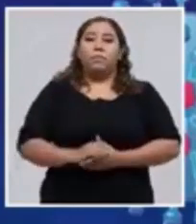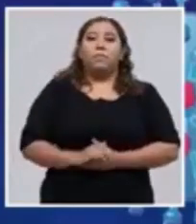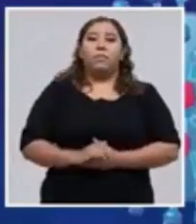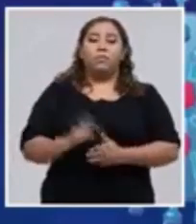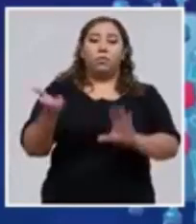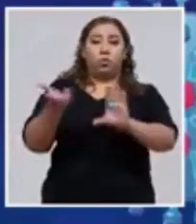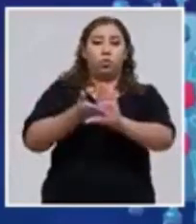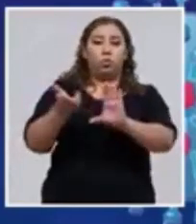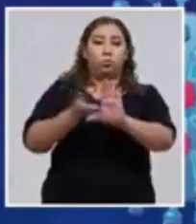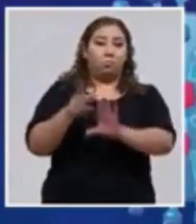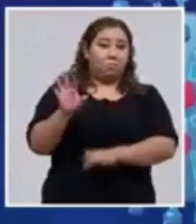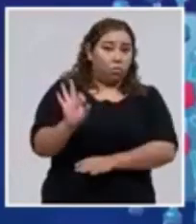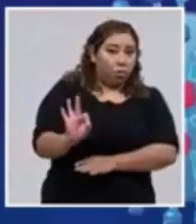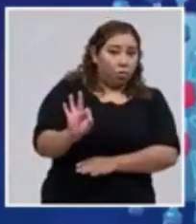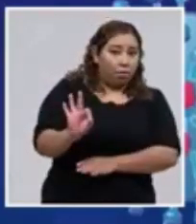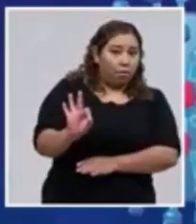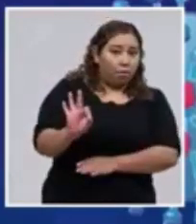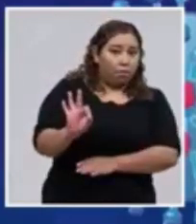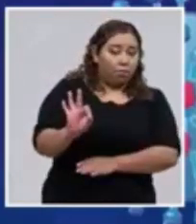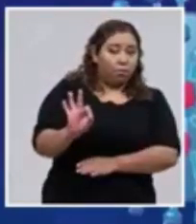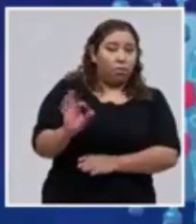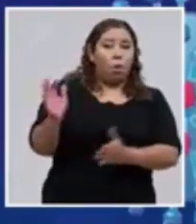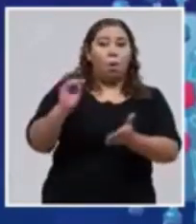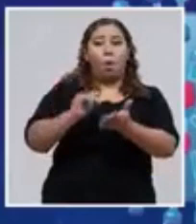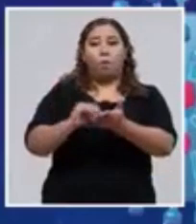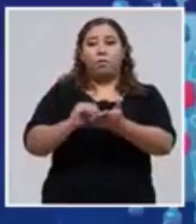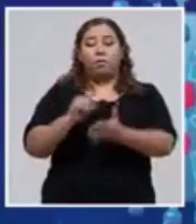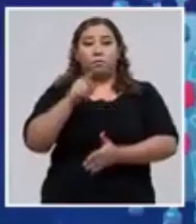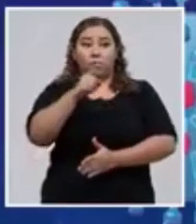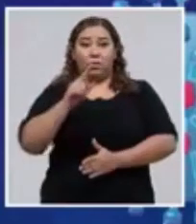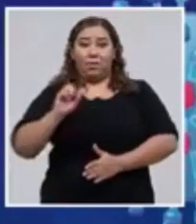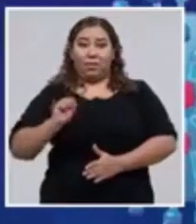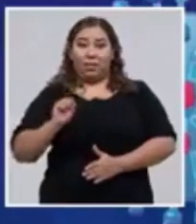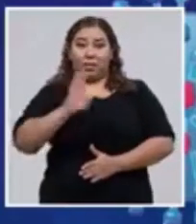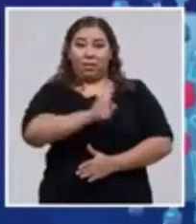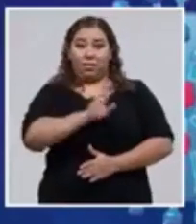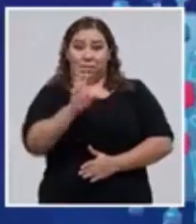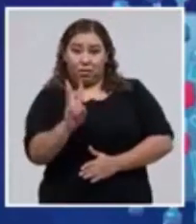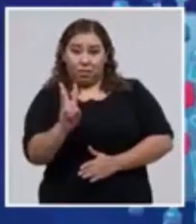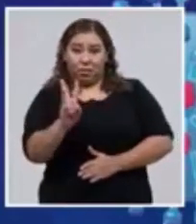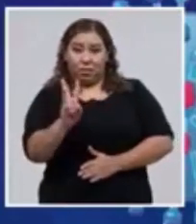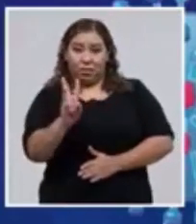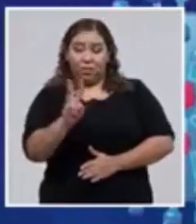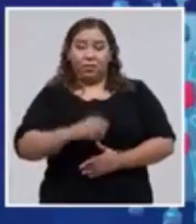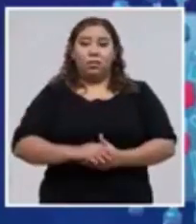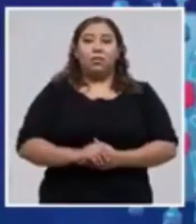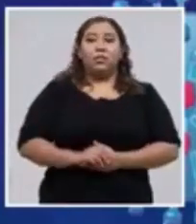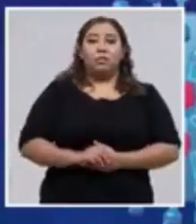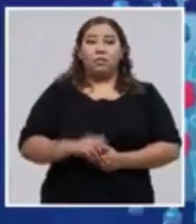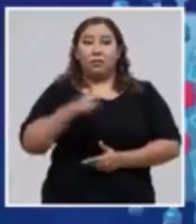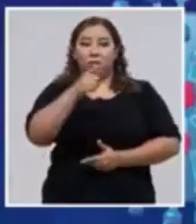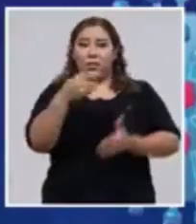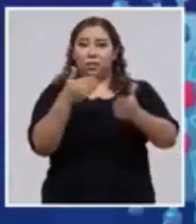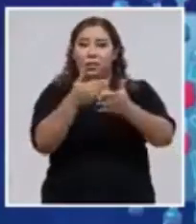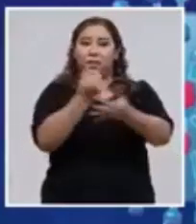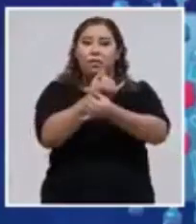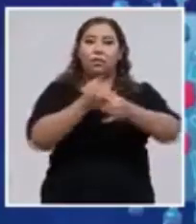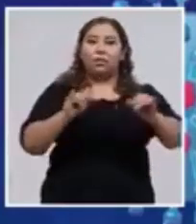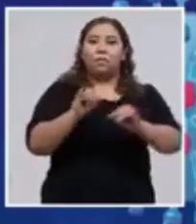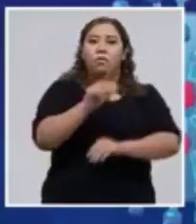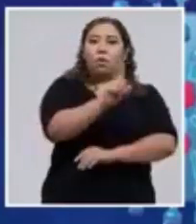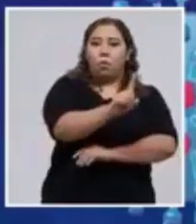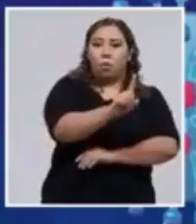Choluteca con 9, volvemos al occidente con Santa Bárbara con 6 y ahí cerca está Intibucá con 1,